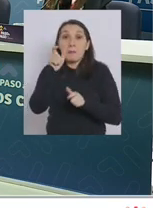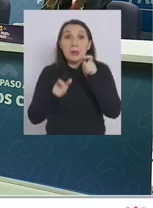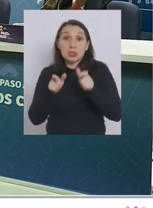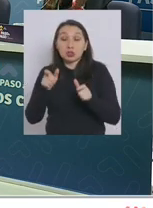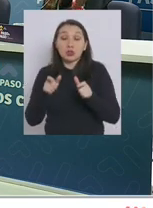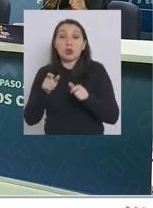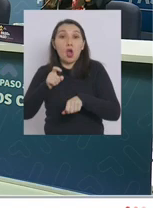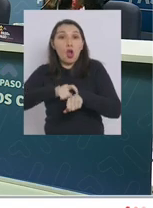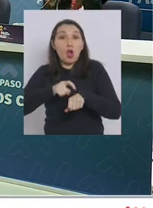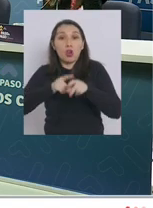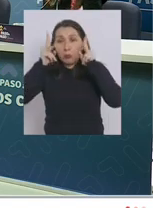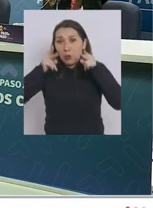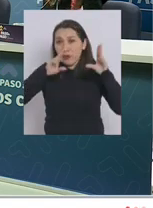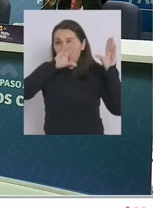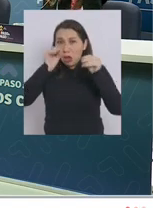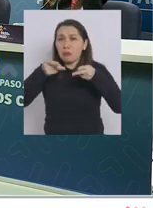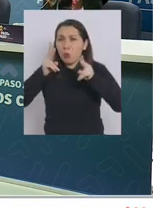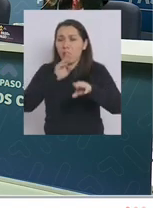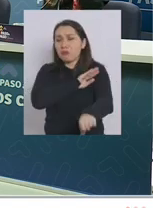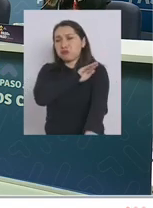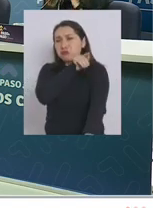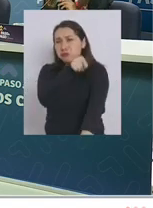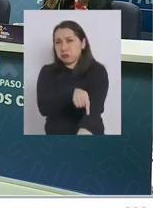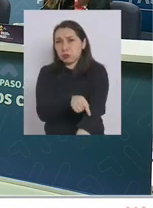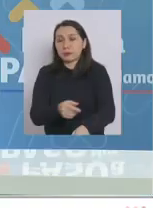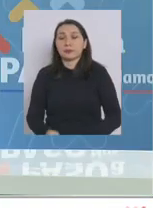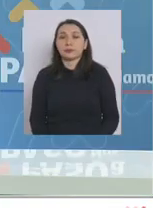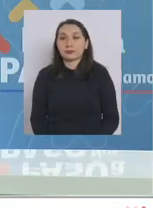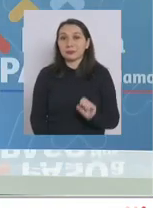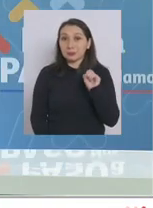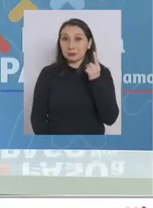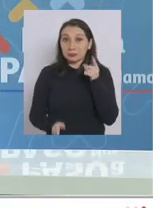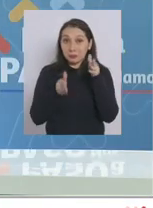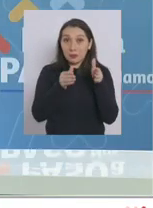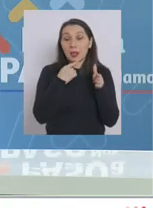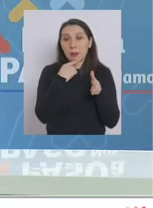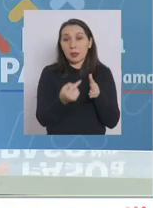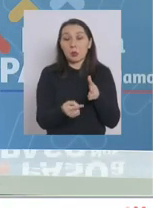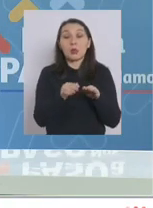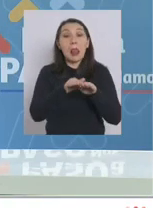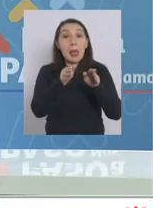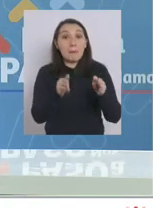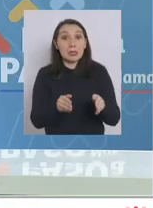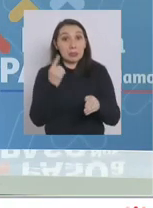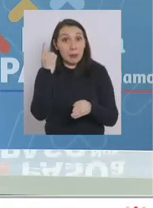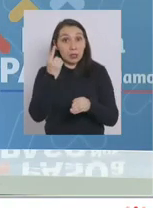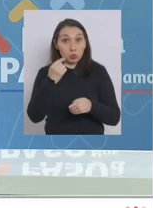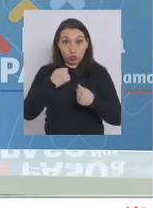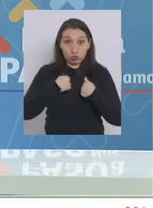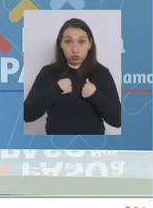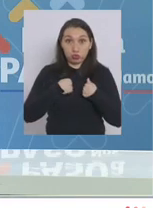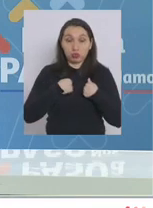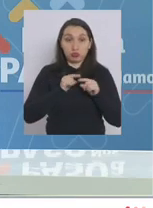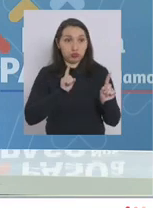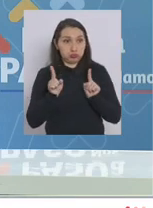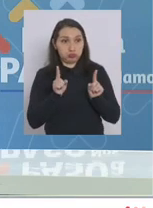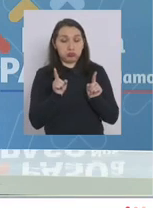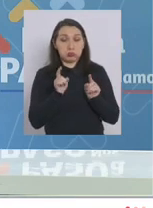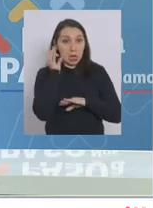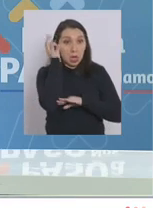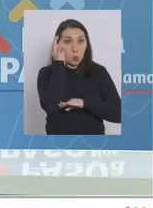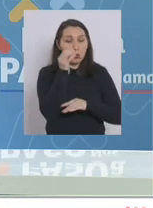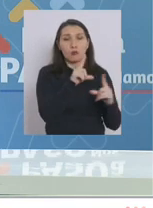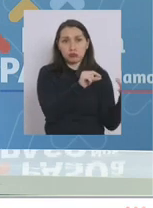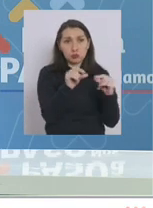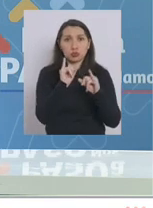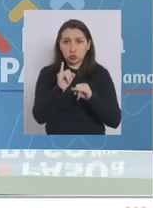pasajeros en horario de toque de queda a ver con respecto a la primera parte de la pregunta en la mesa particularmente que yo coordiné se